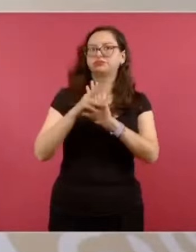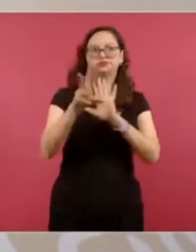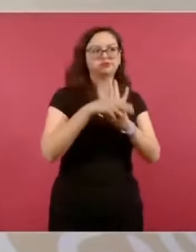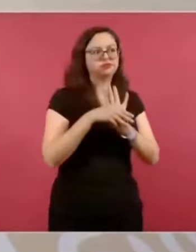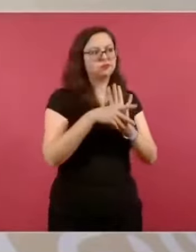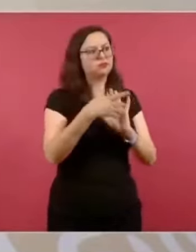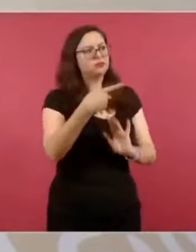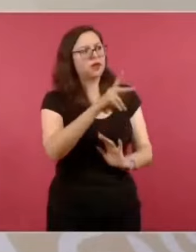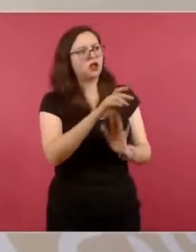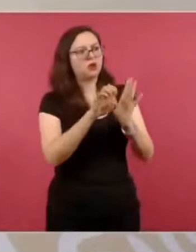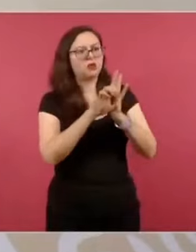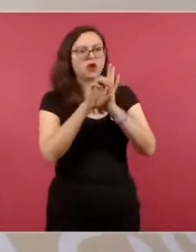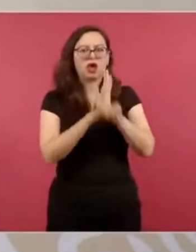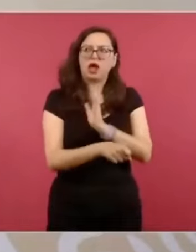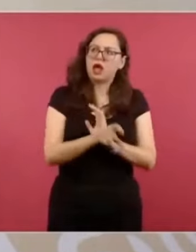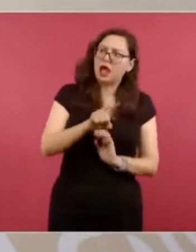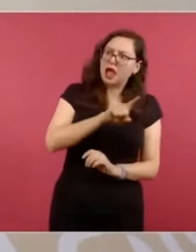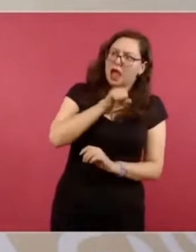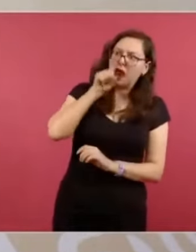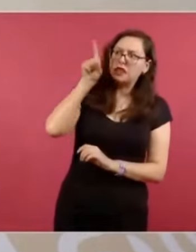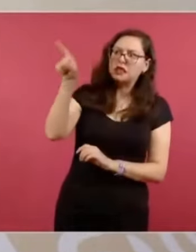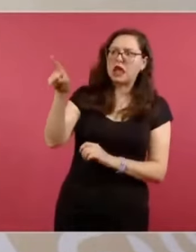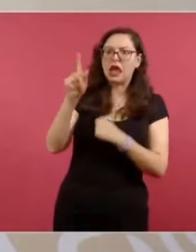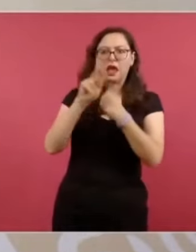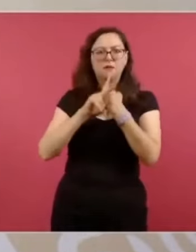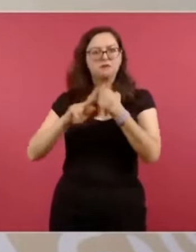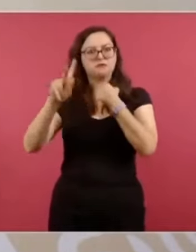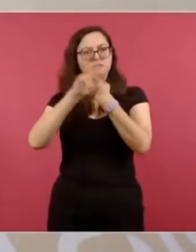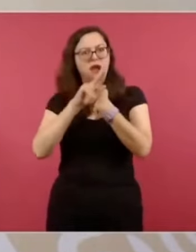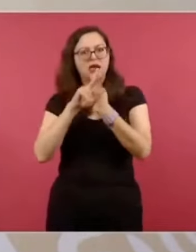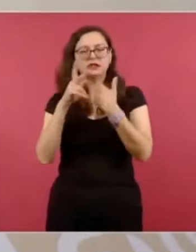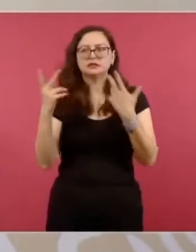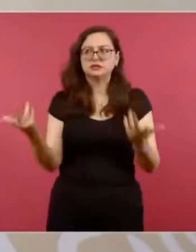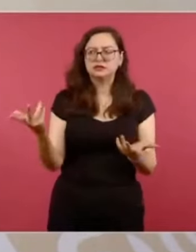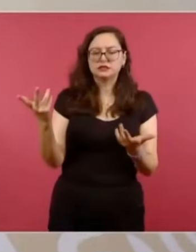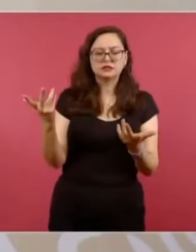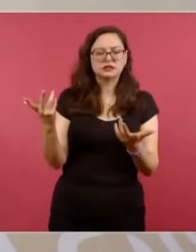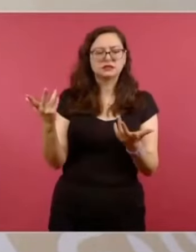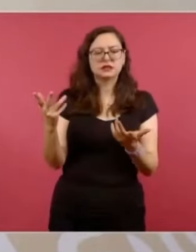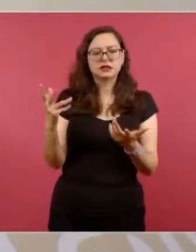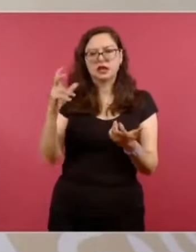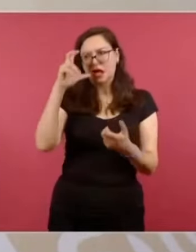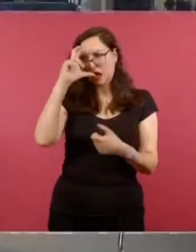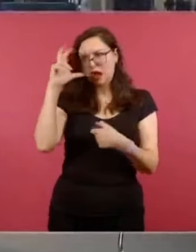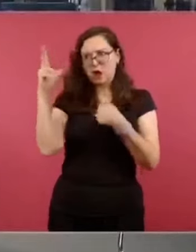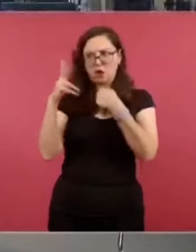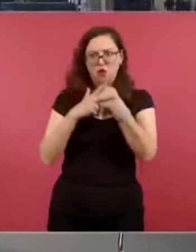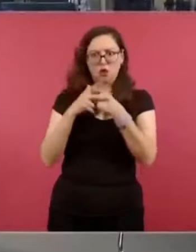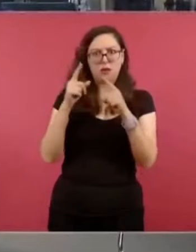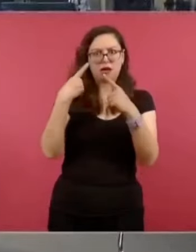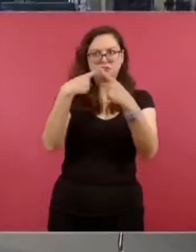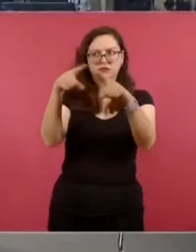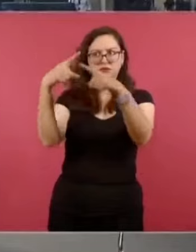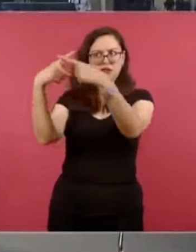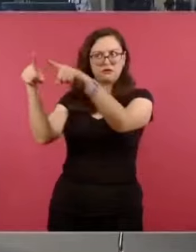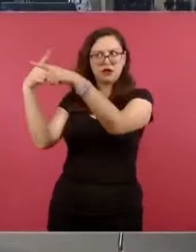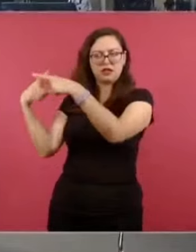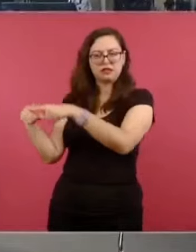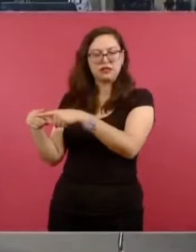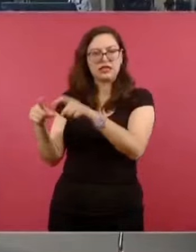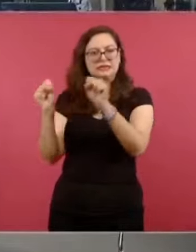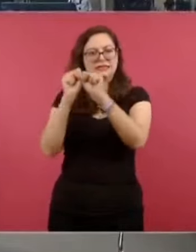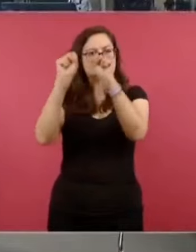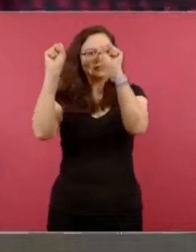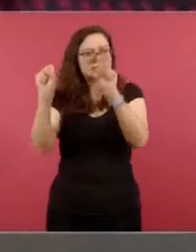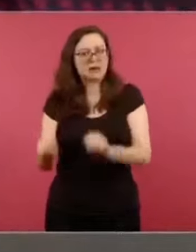que surge después de la Segunda Guerra Mundial y se aplica en varios países europeos, sobre